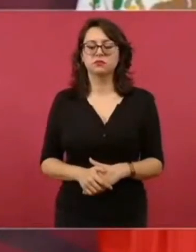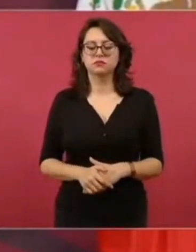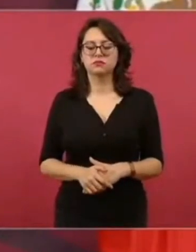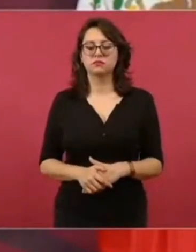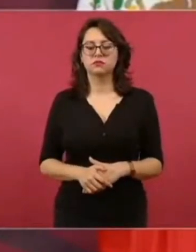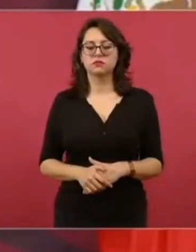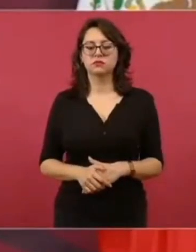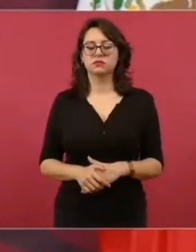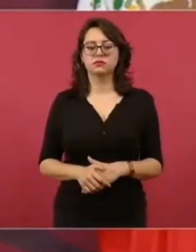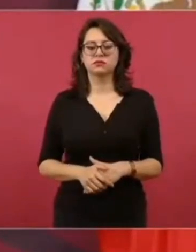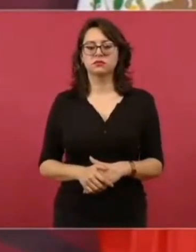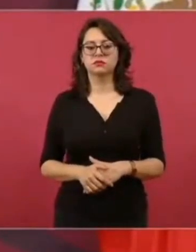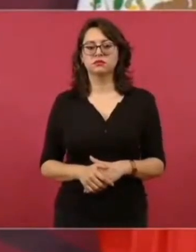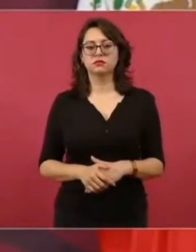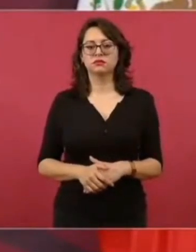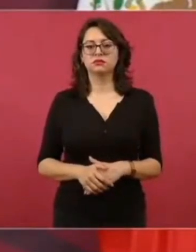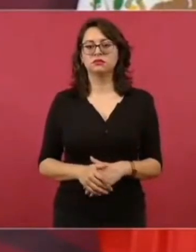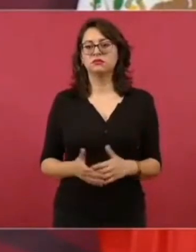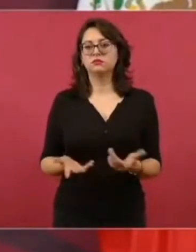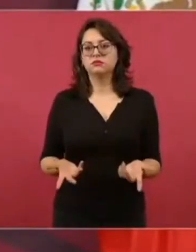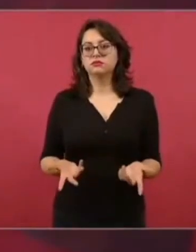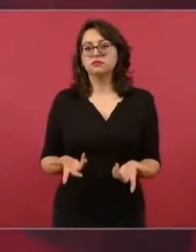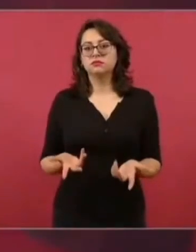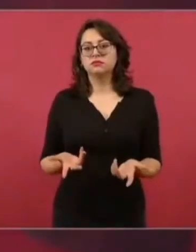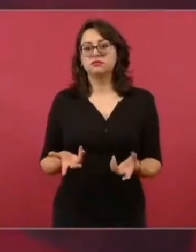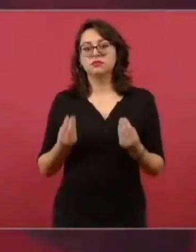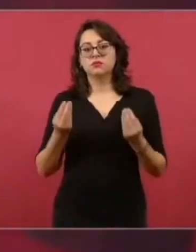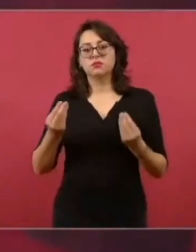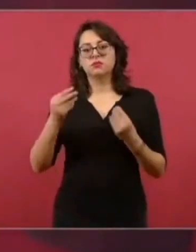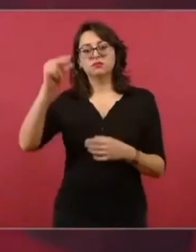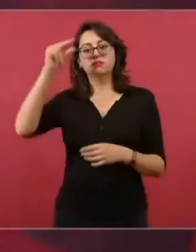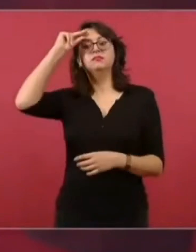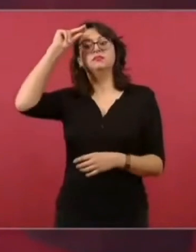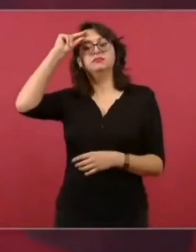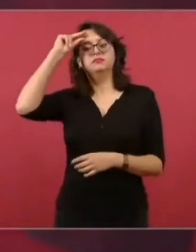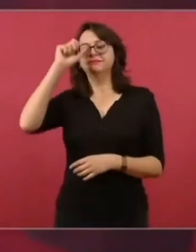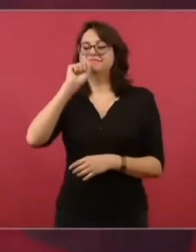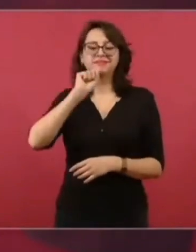ni tan inteligentes como ellos creen.